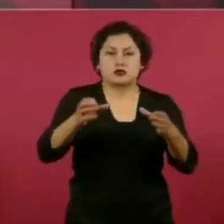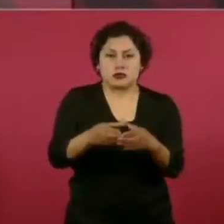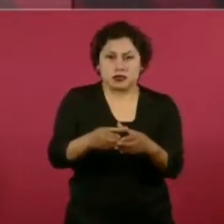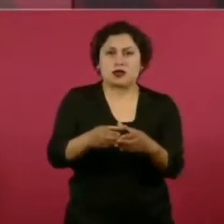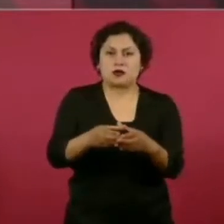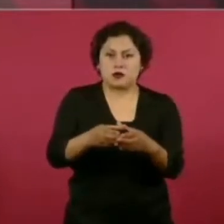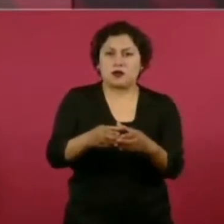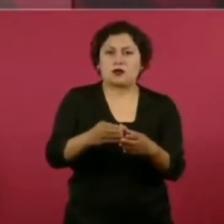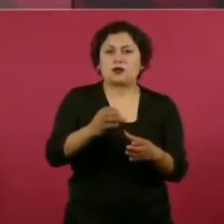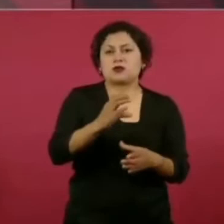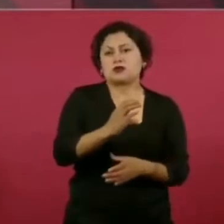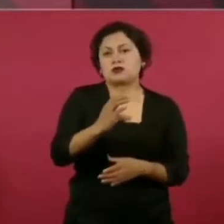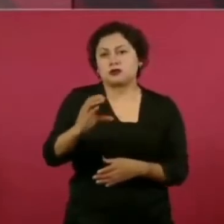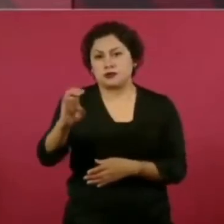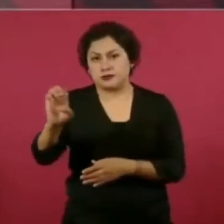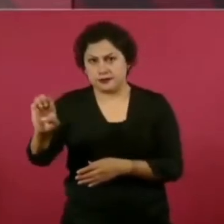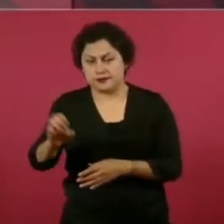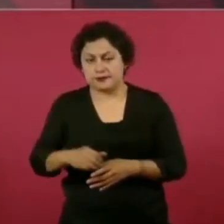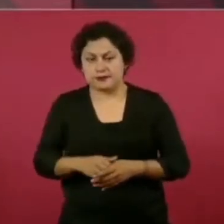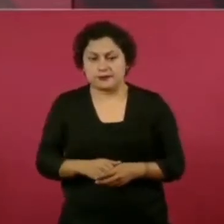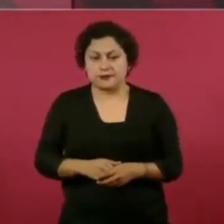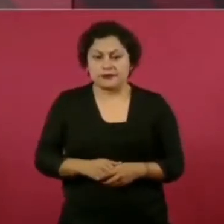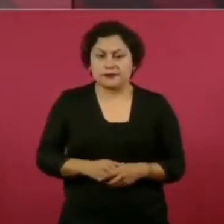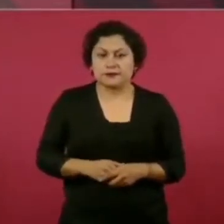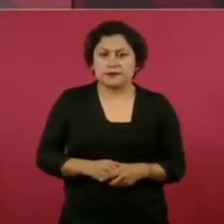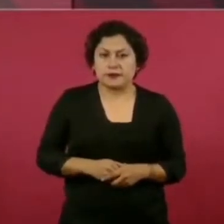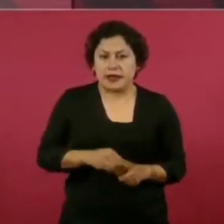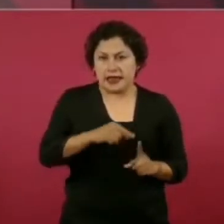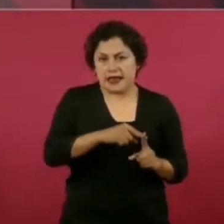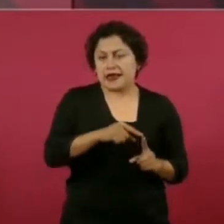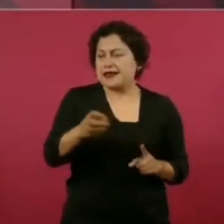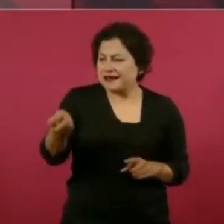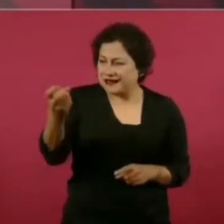consejo gobernador empresarial y todavía